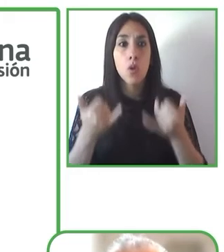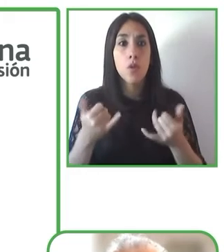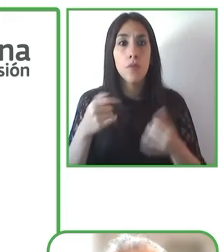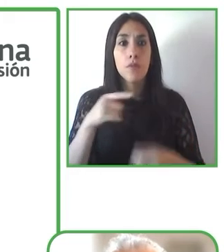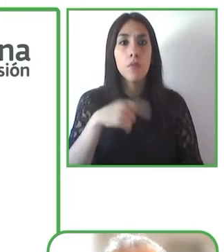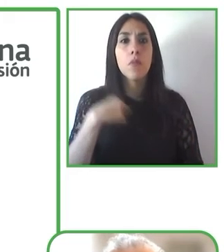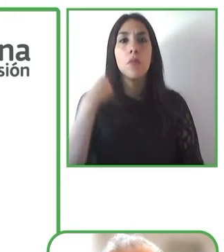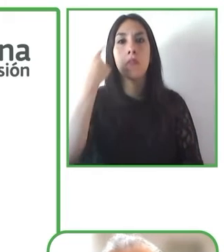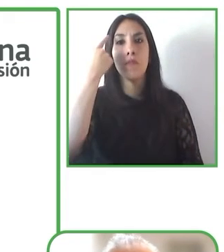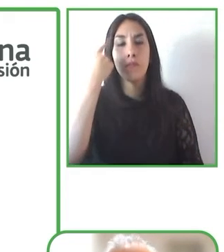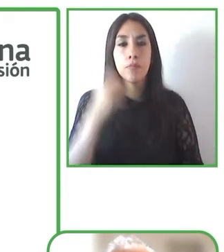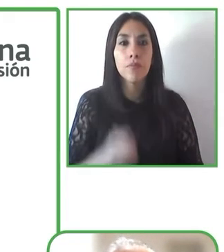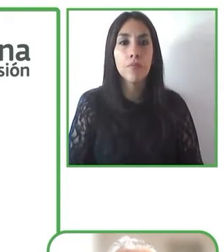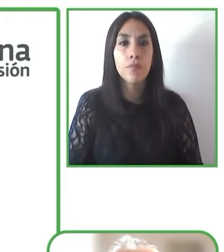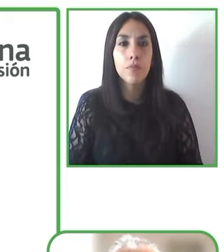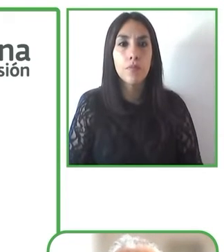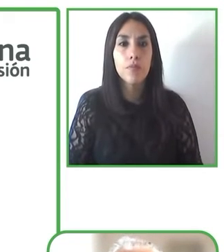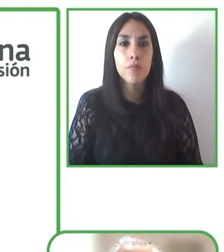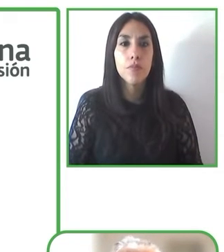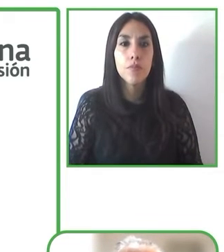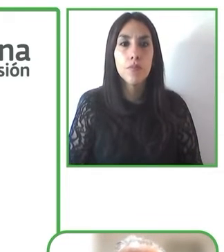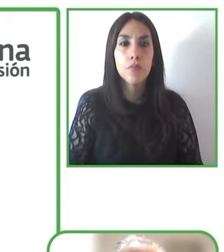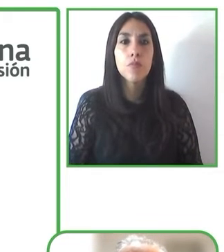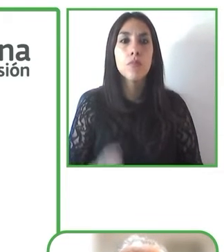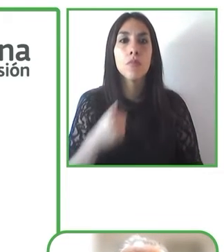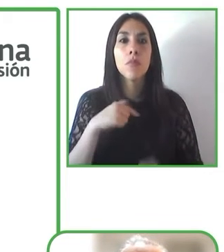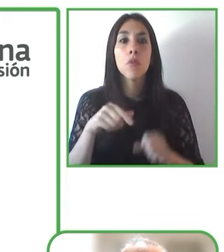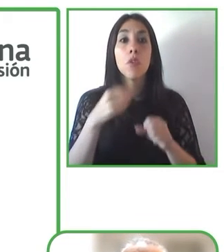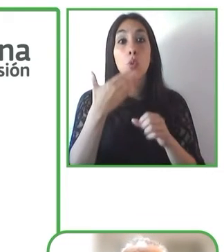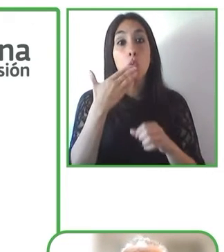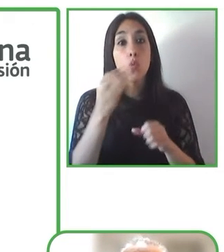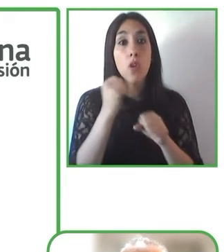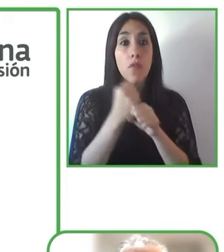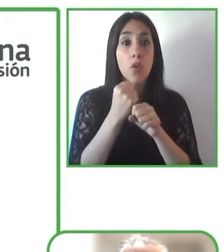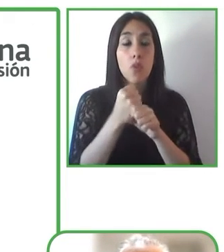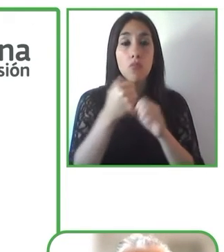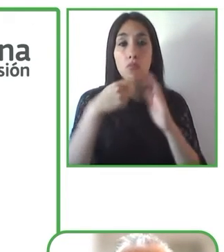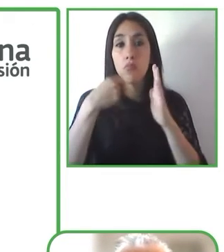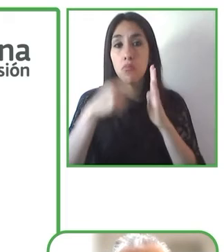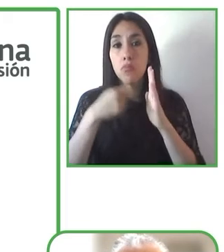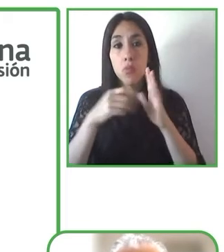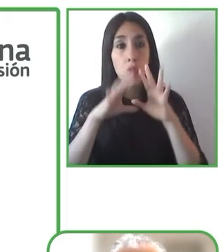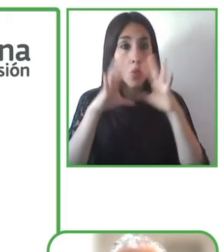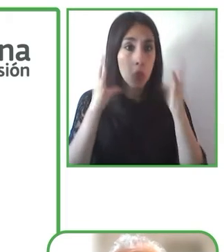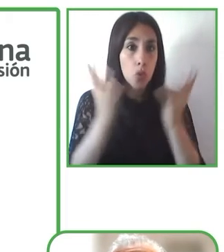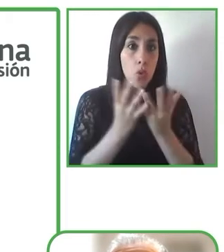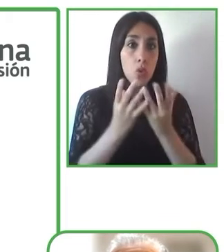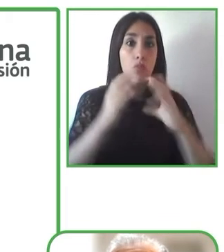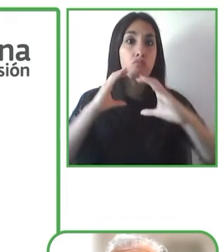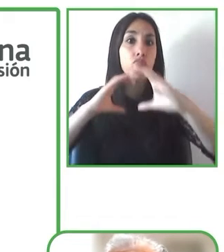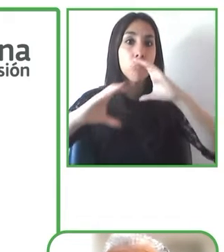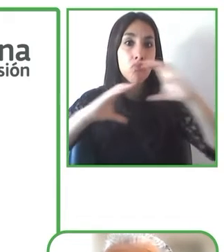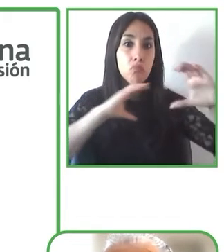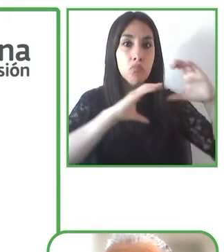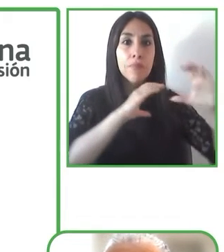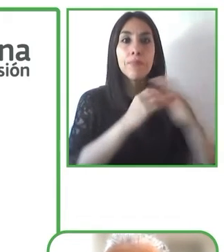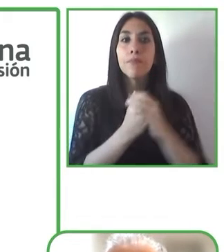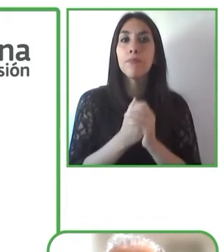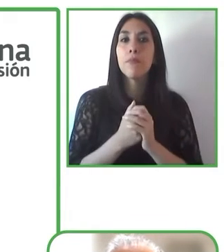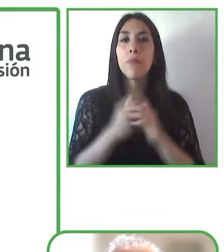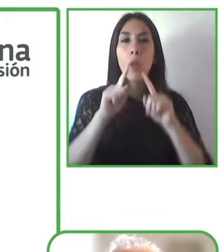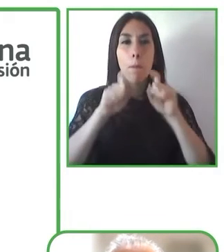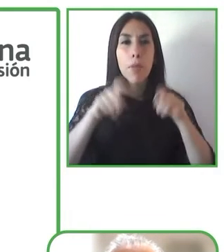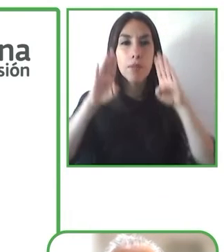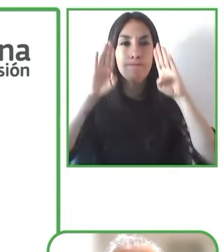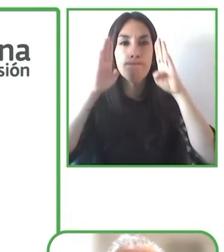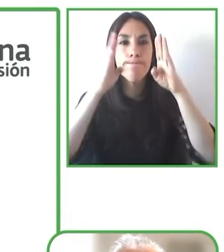un proyecto global de comunicación que se dirigiera a explicar las noticias, a